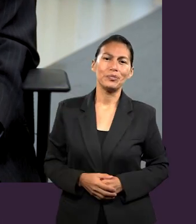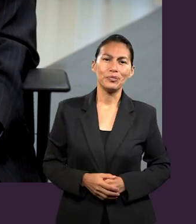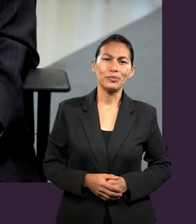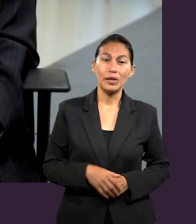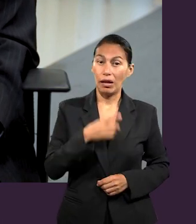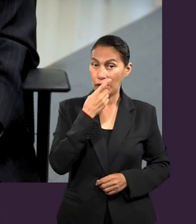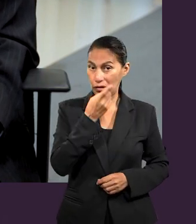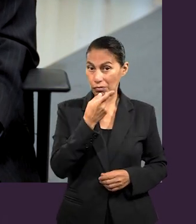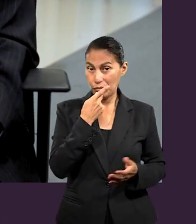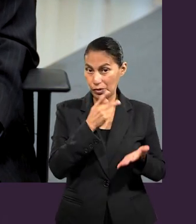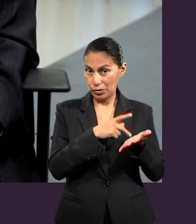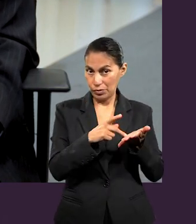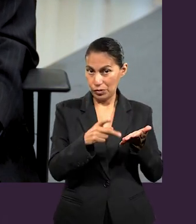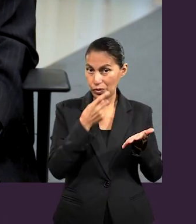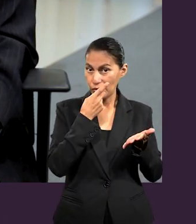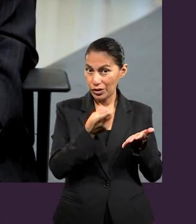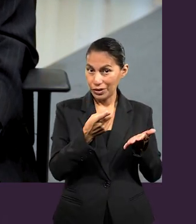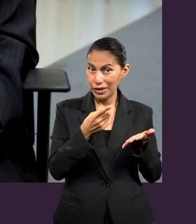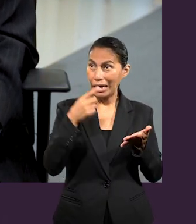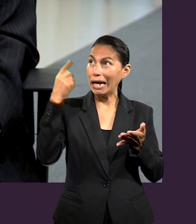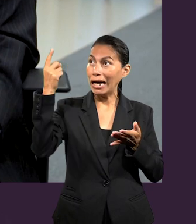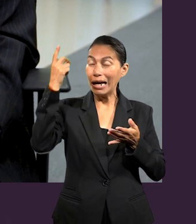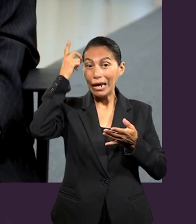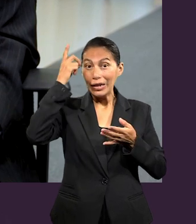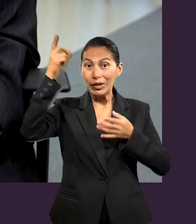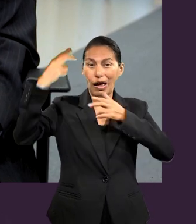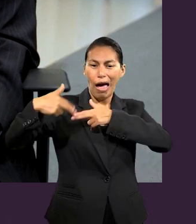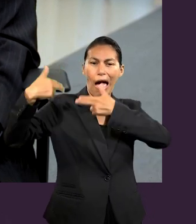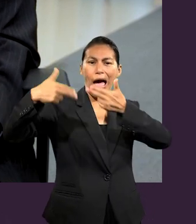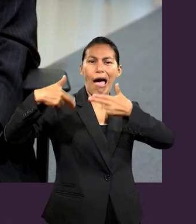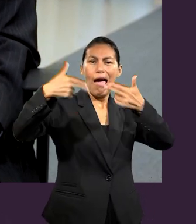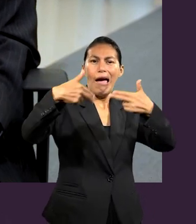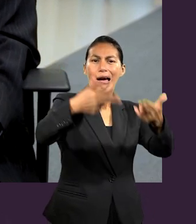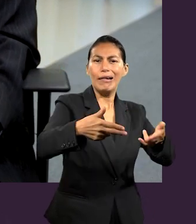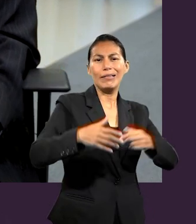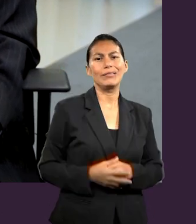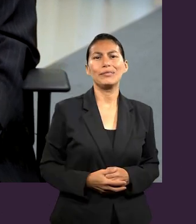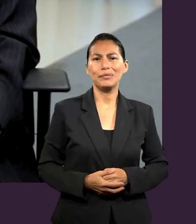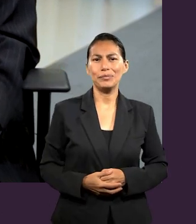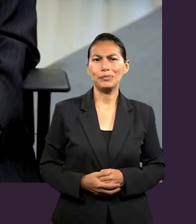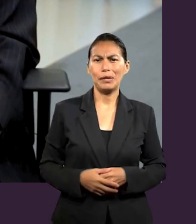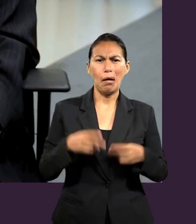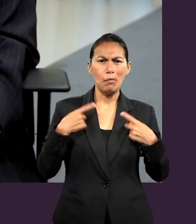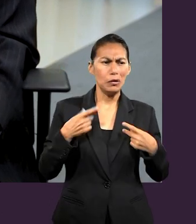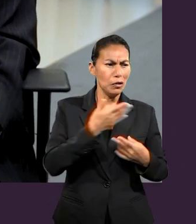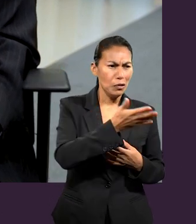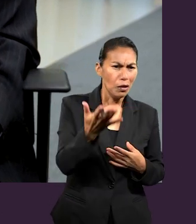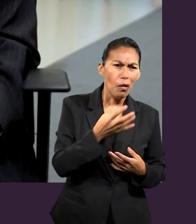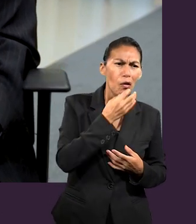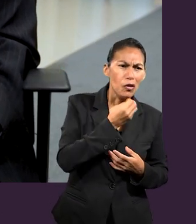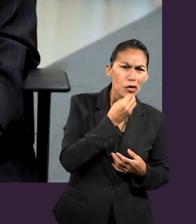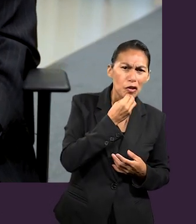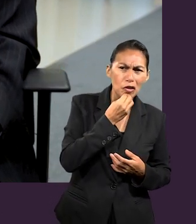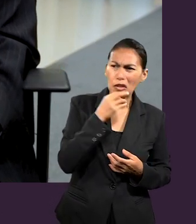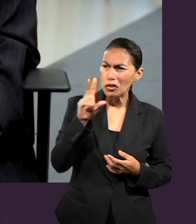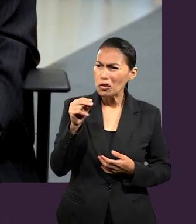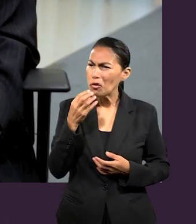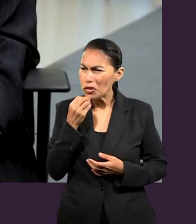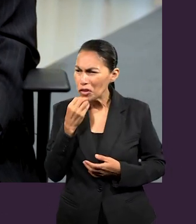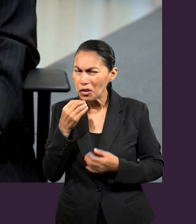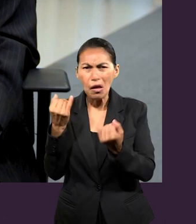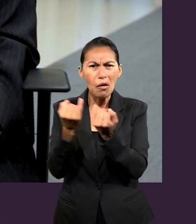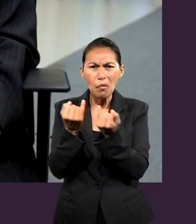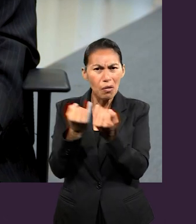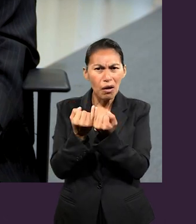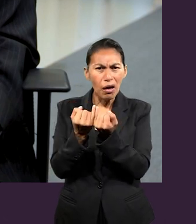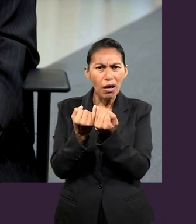nos va a reunir, sino dice aquel apóstol que nos va a hacer herederos, tanto a judíos como a gentiles. Y para